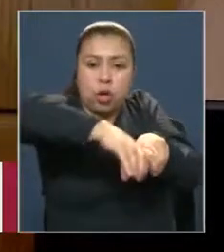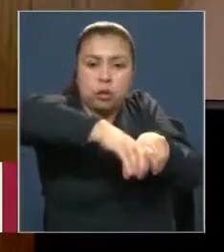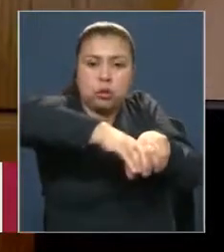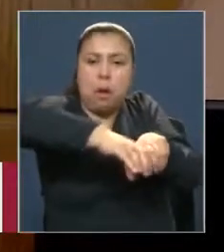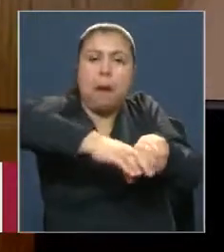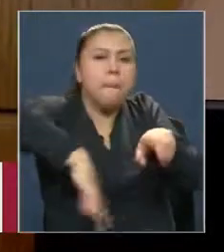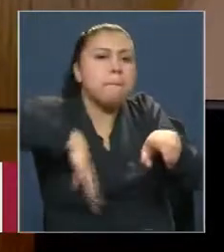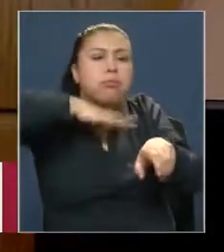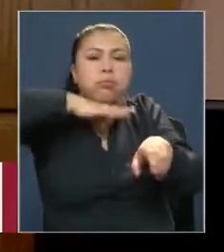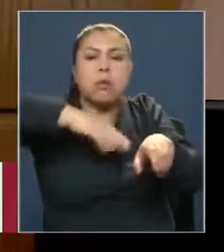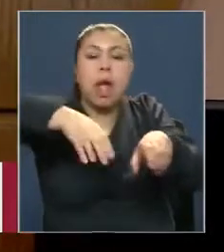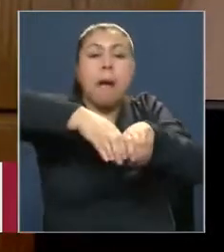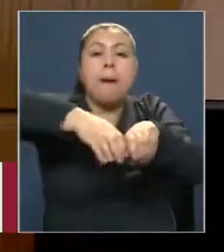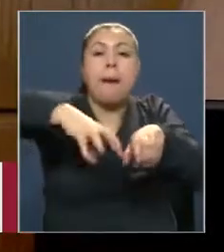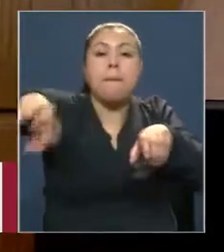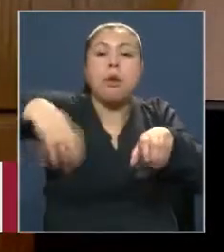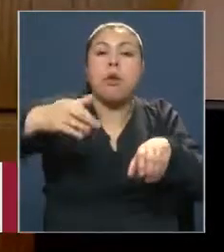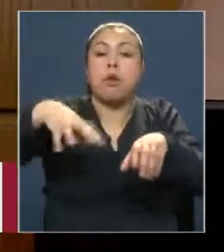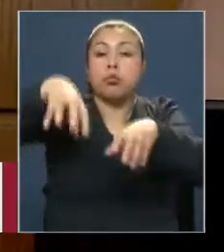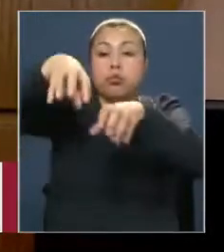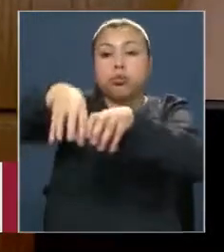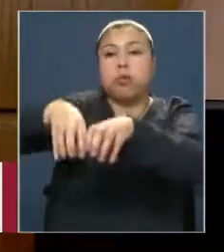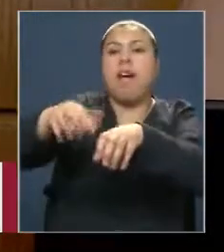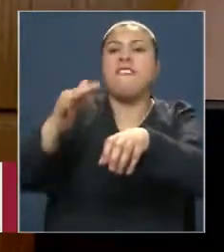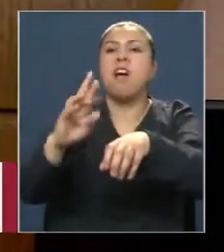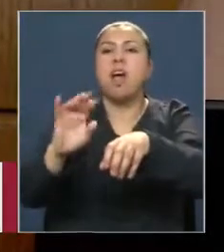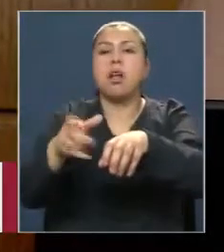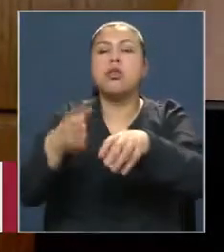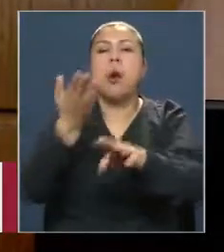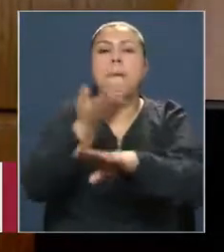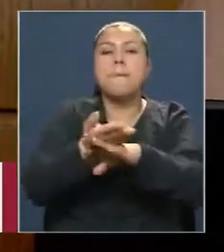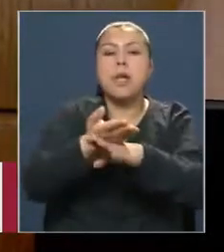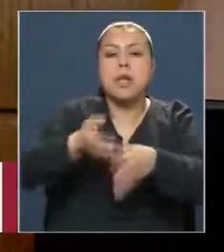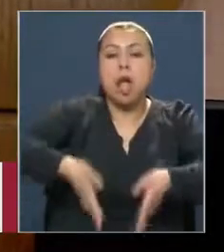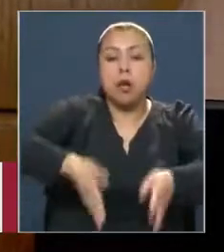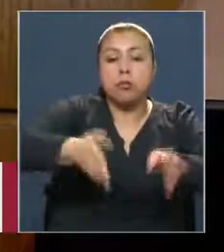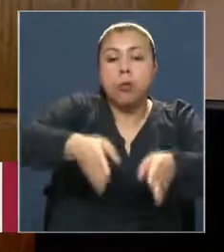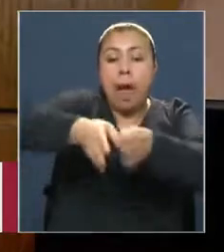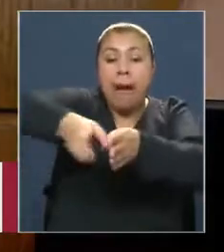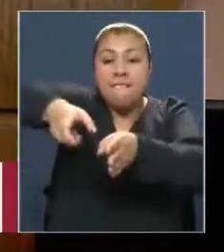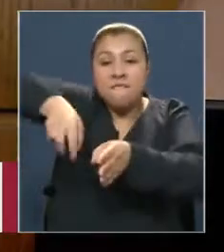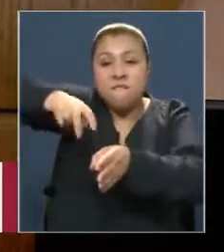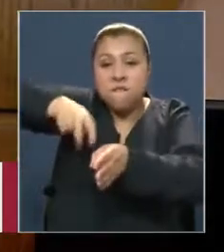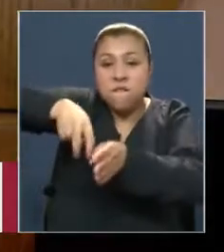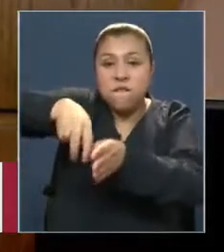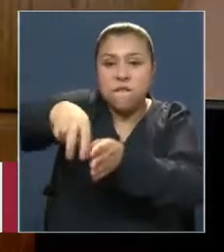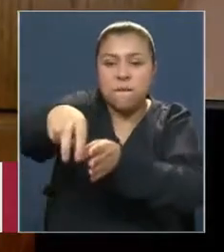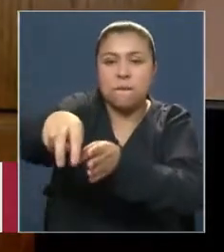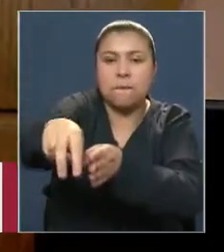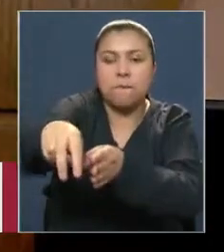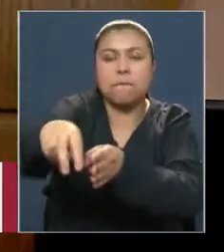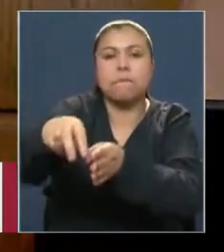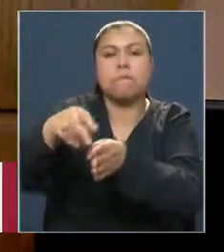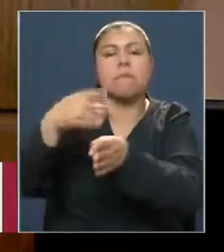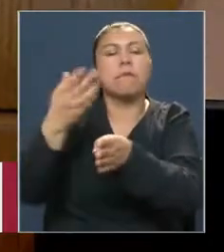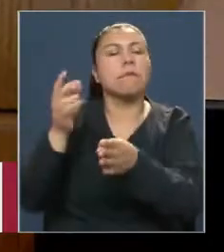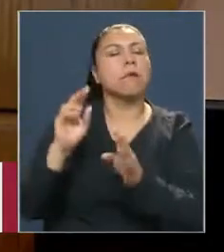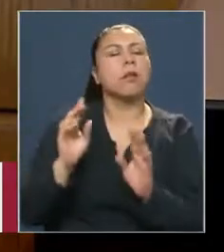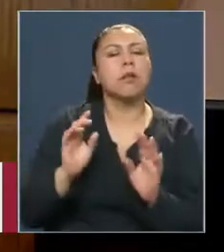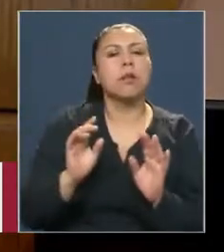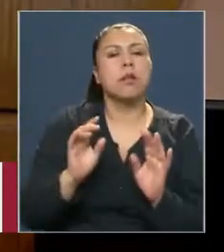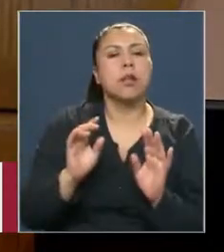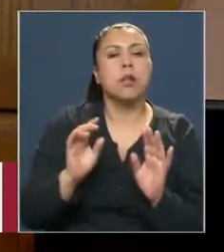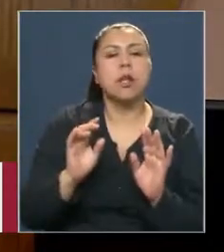colapso del pueblo de Farellones. Están pidiendo veredas donde pueden transitar con seguridad los peatones y sobre todo